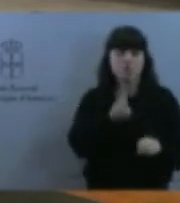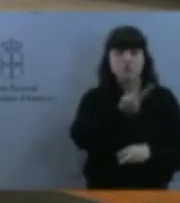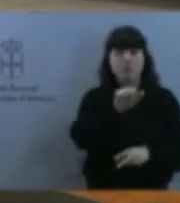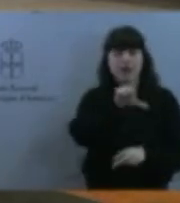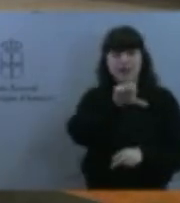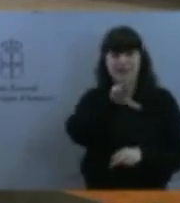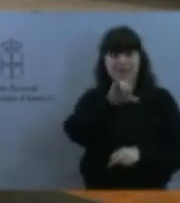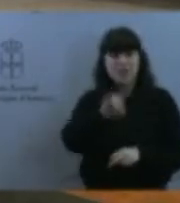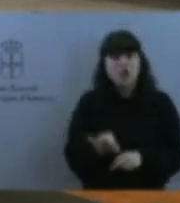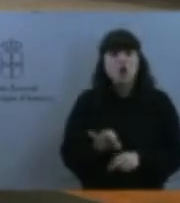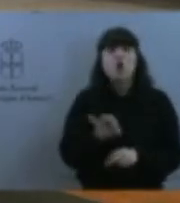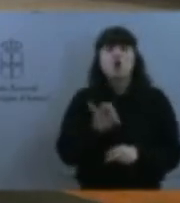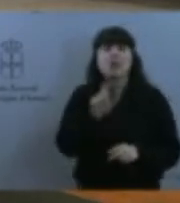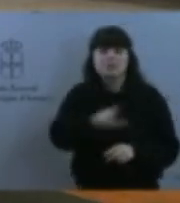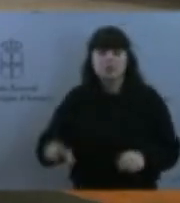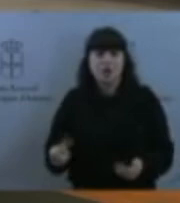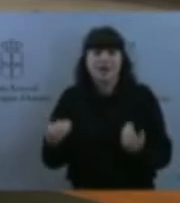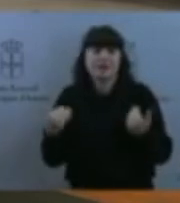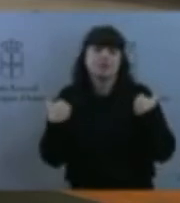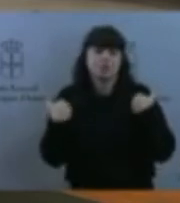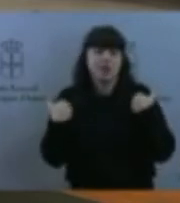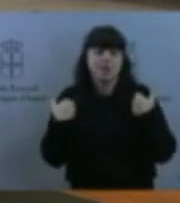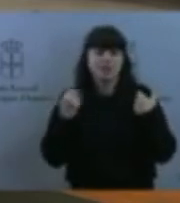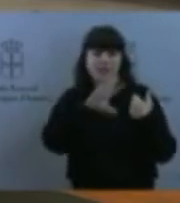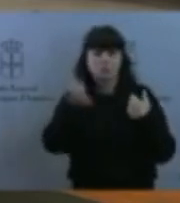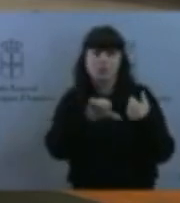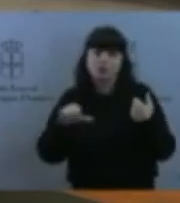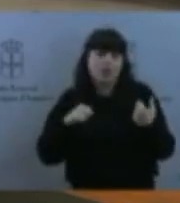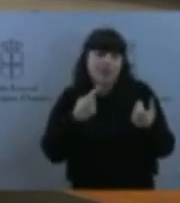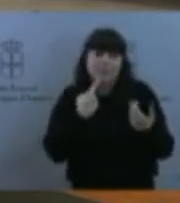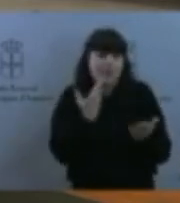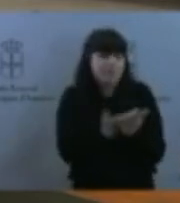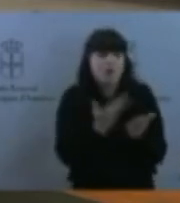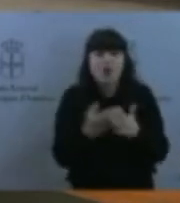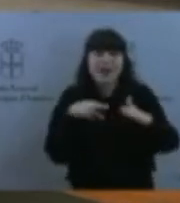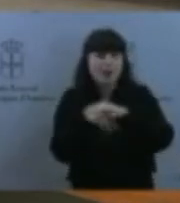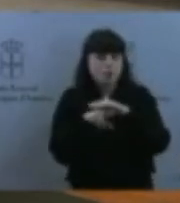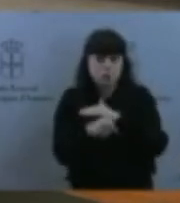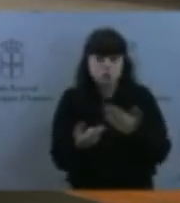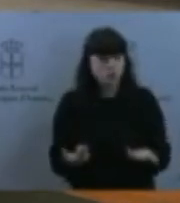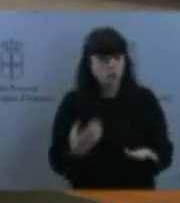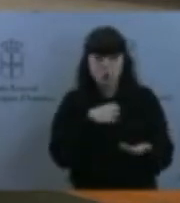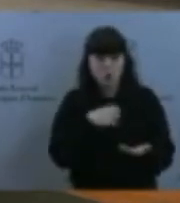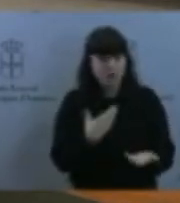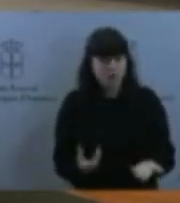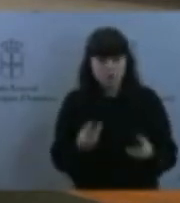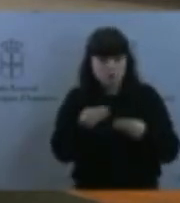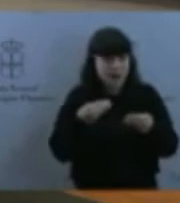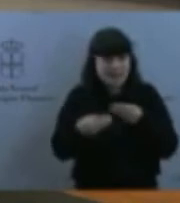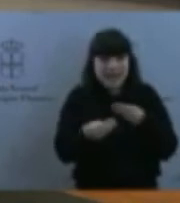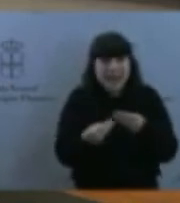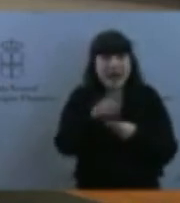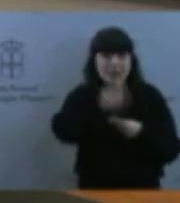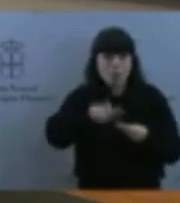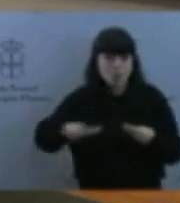necesitamos son recursos. Es decir, no podemos hacer esto sin medios materiales y sin medios humanos. De ahí viene la dedicación de